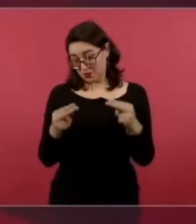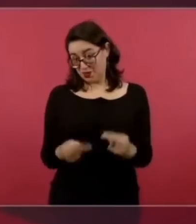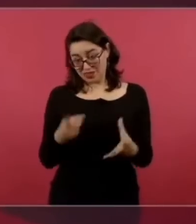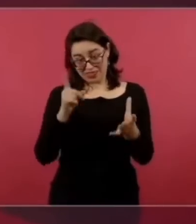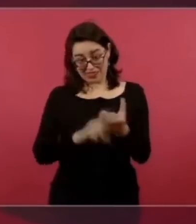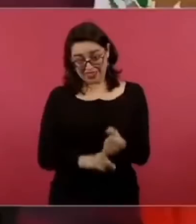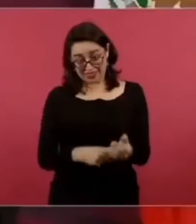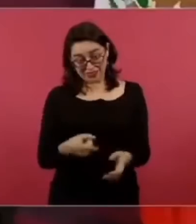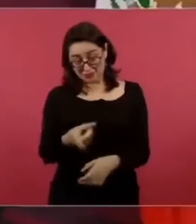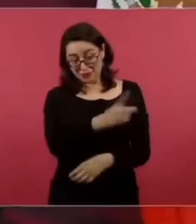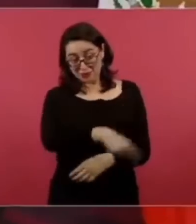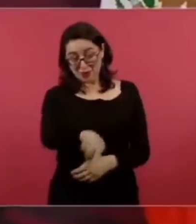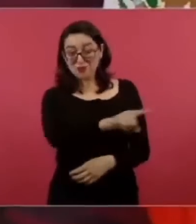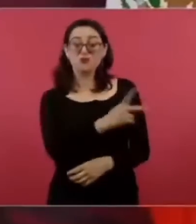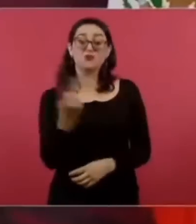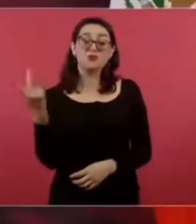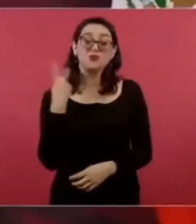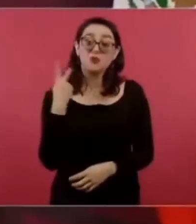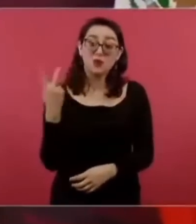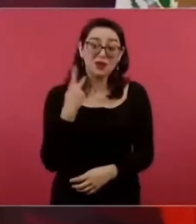clase política